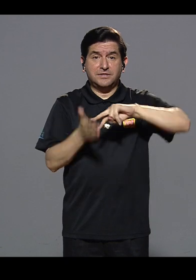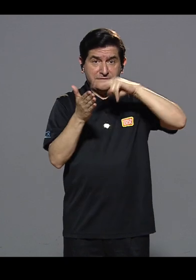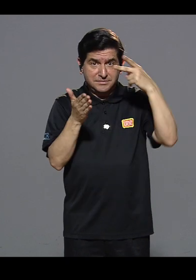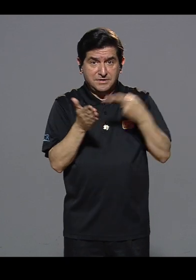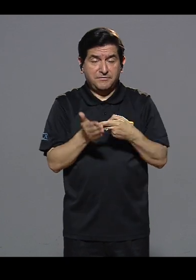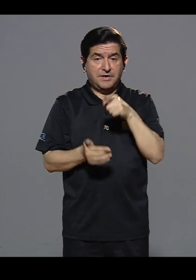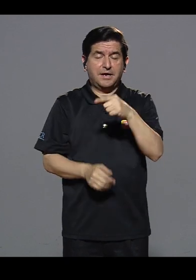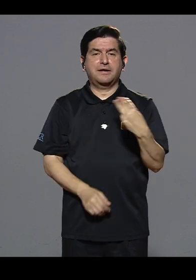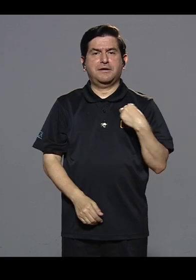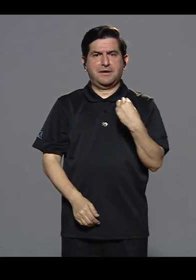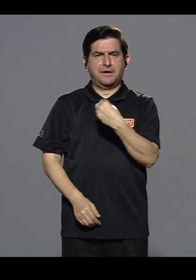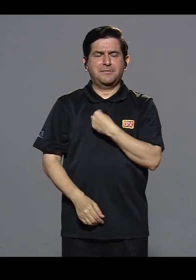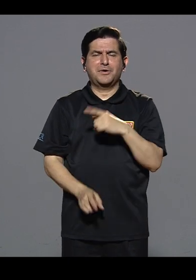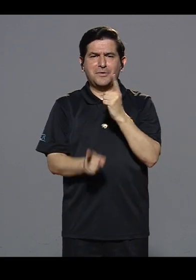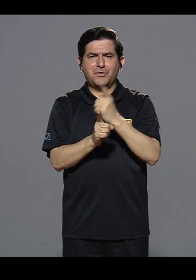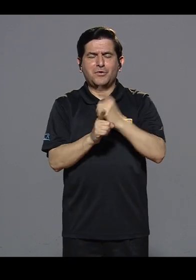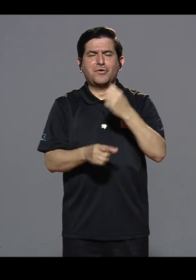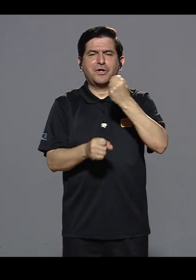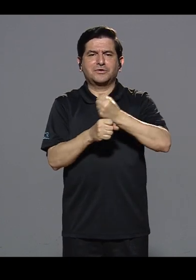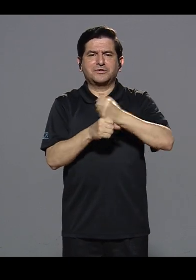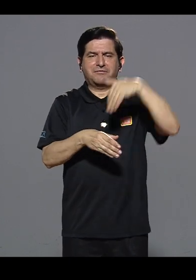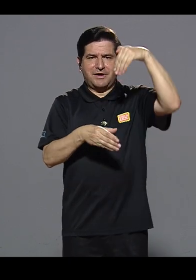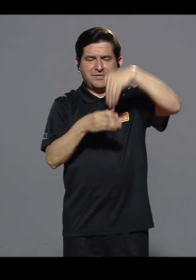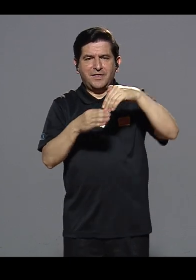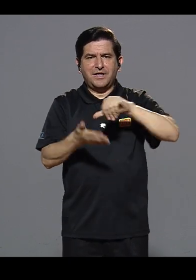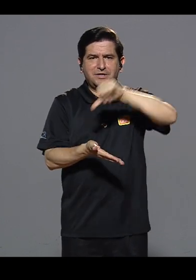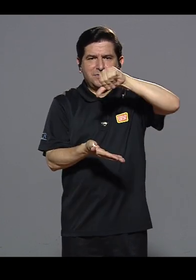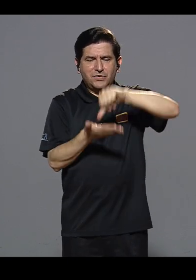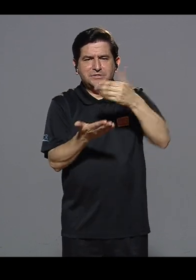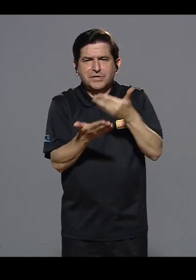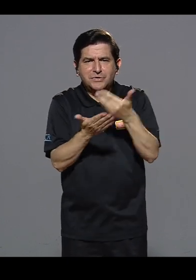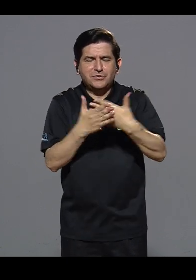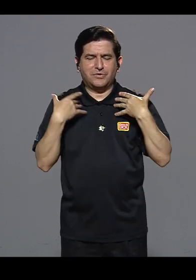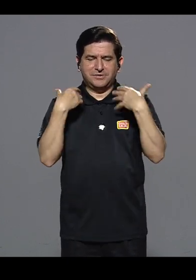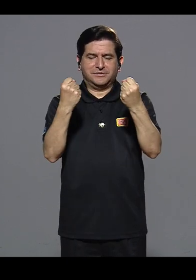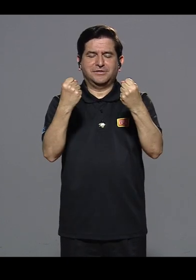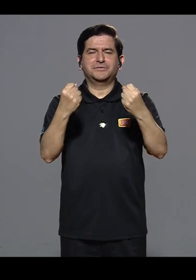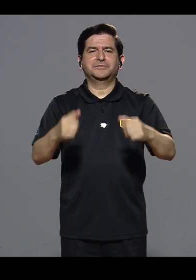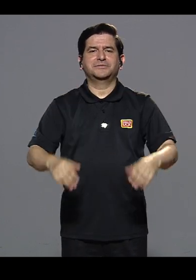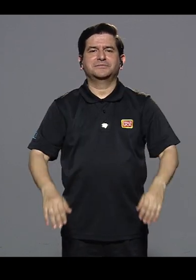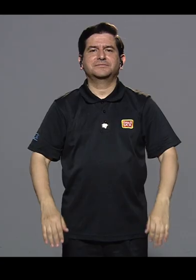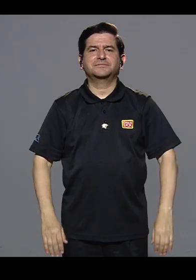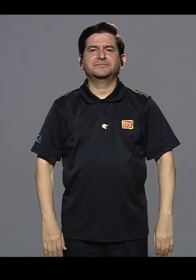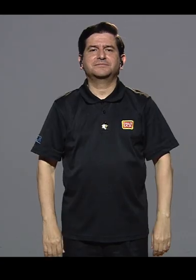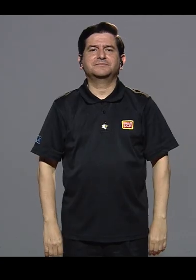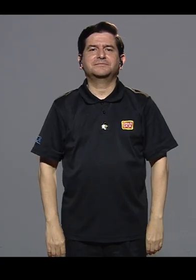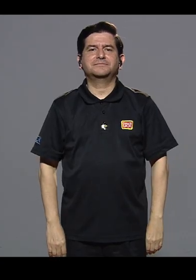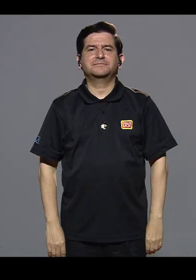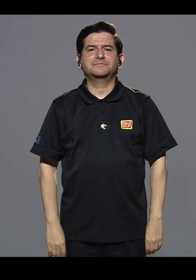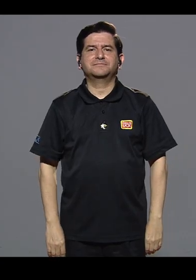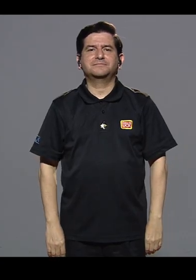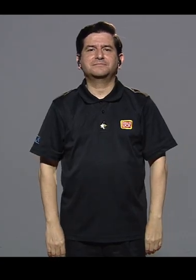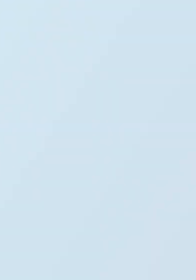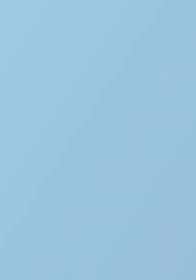Todas esas características lo convierten en un miembro idóneo para trabajar dentro del centro de simulación en salud.